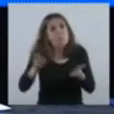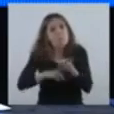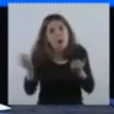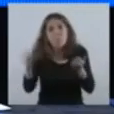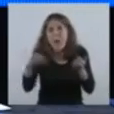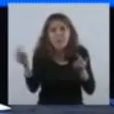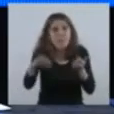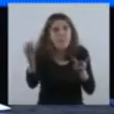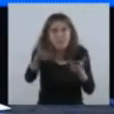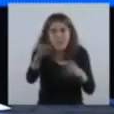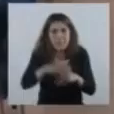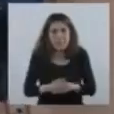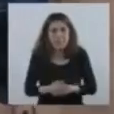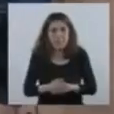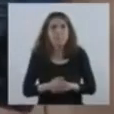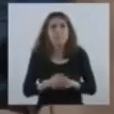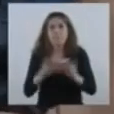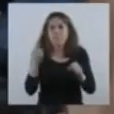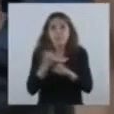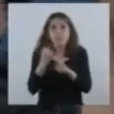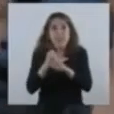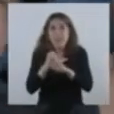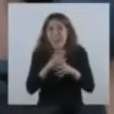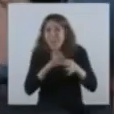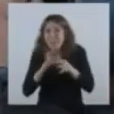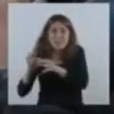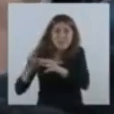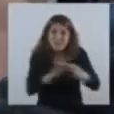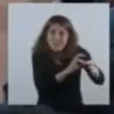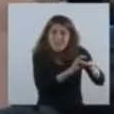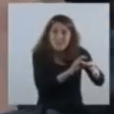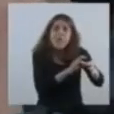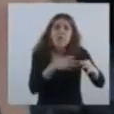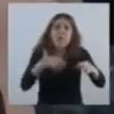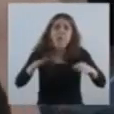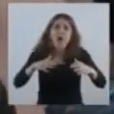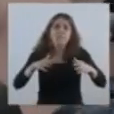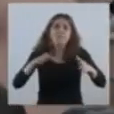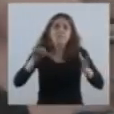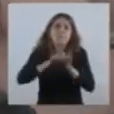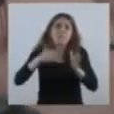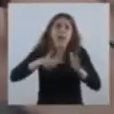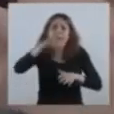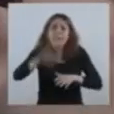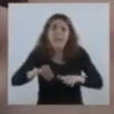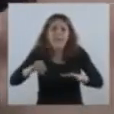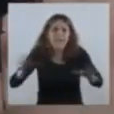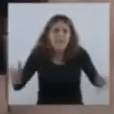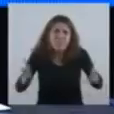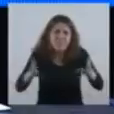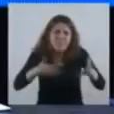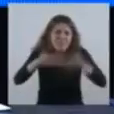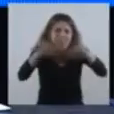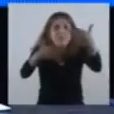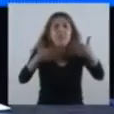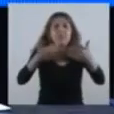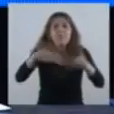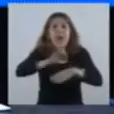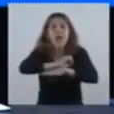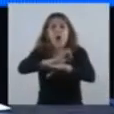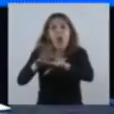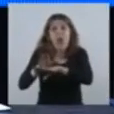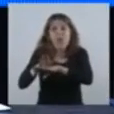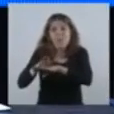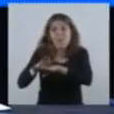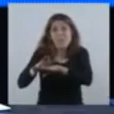Vamos a hacerlo una vez más. Trabajando codo a codo, vamos a levantar el país, vamos a superar la pandemia. Tengamos